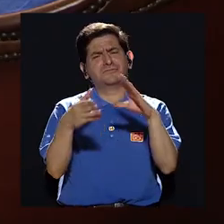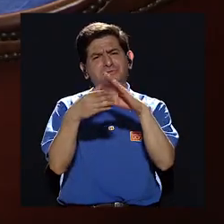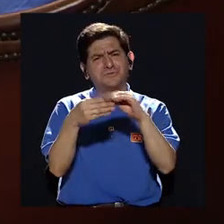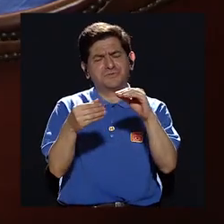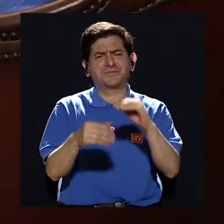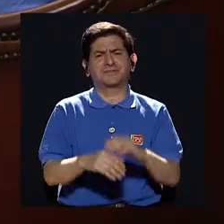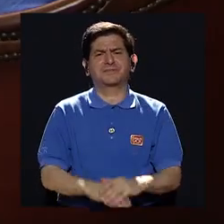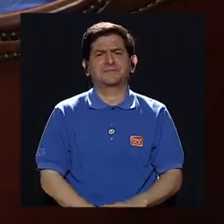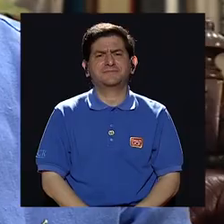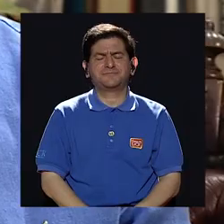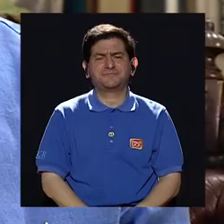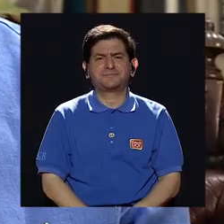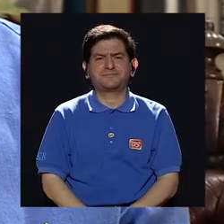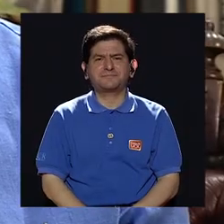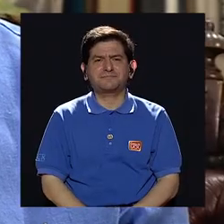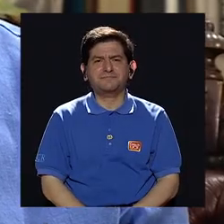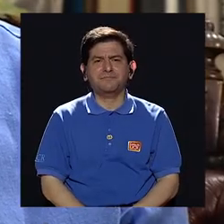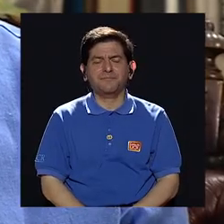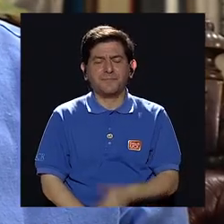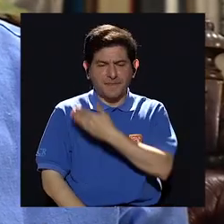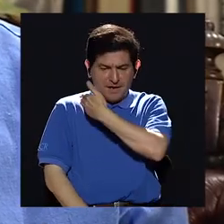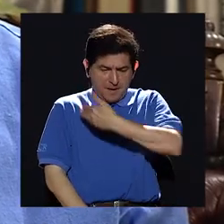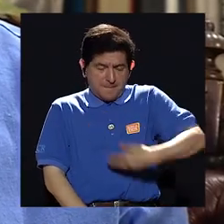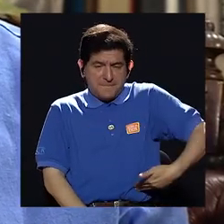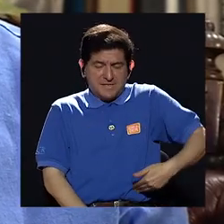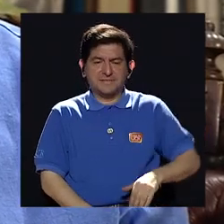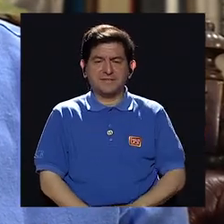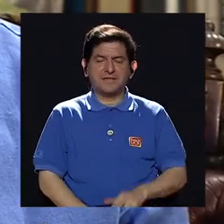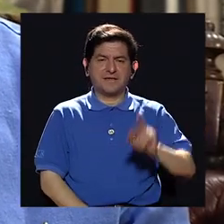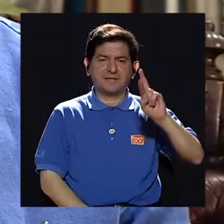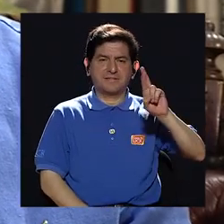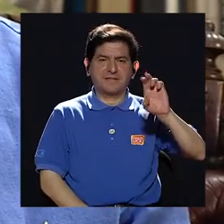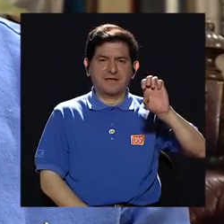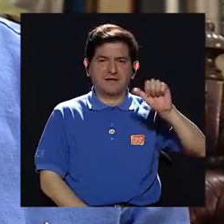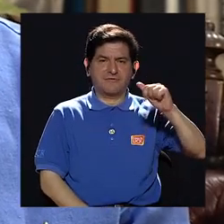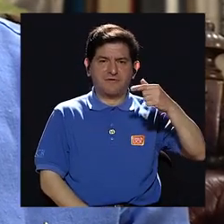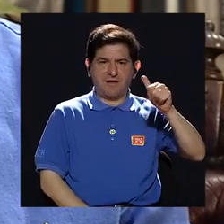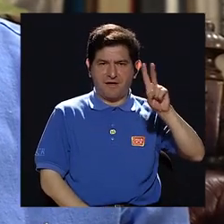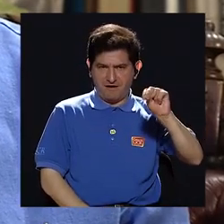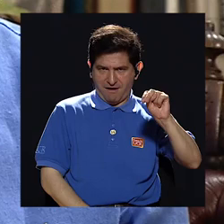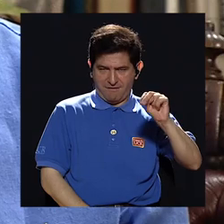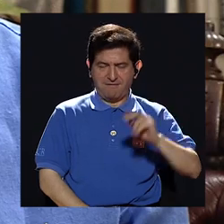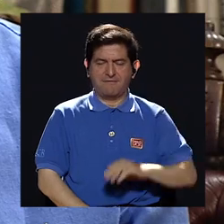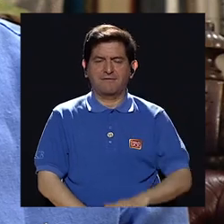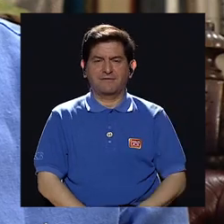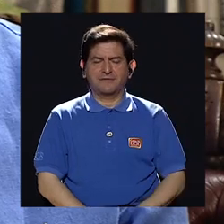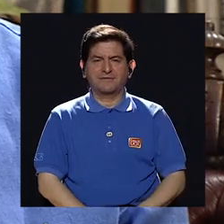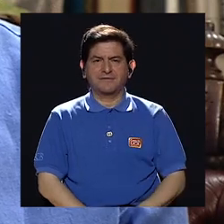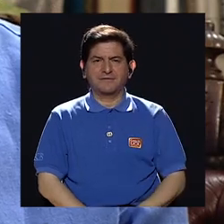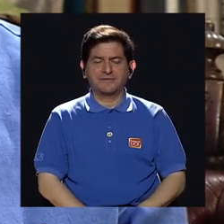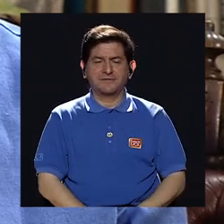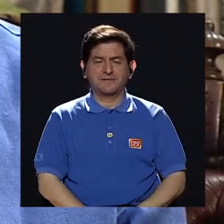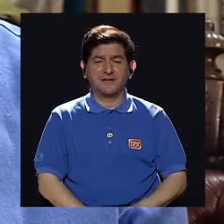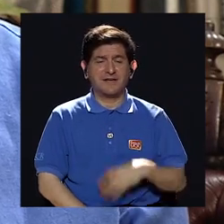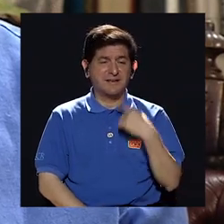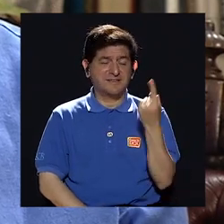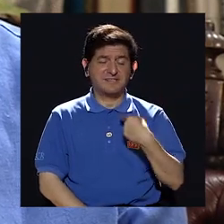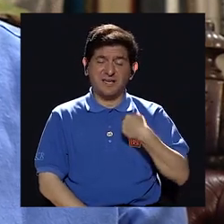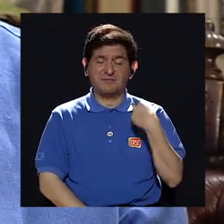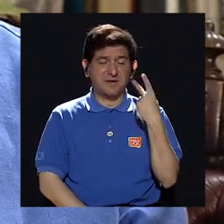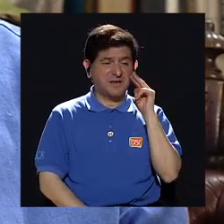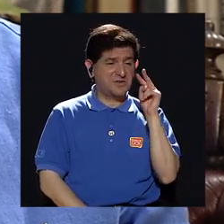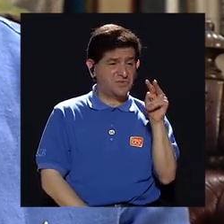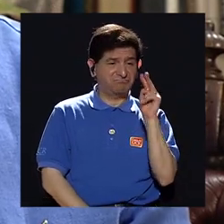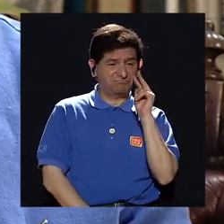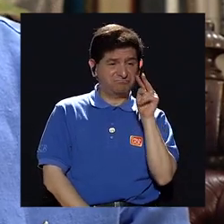el presidente Reagan, todas las veces que lo